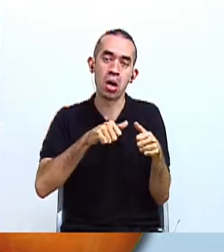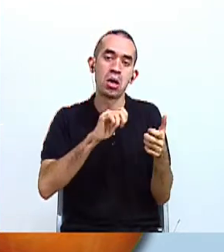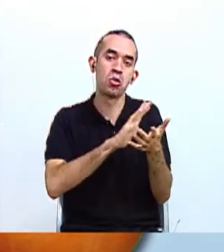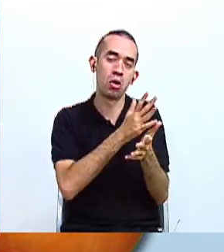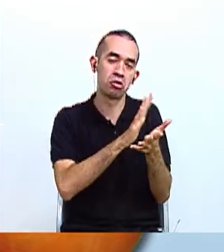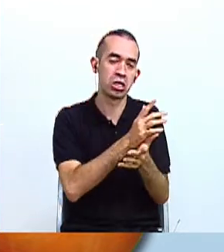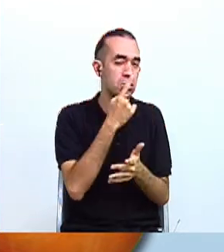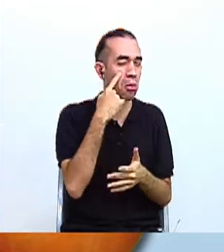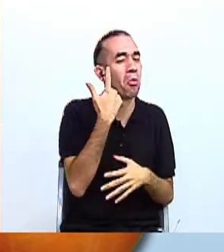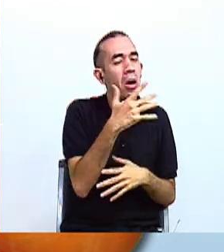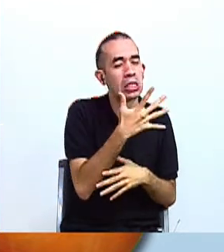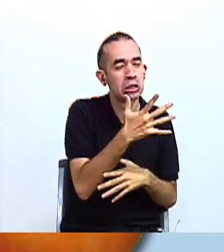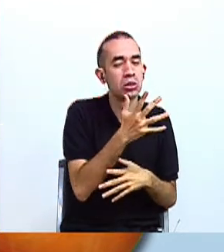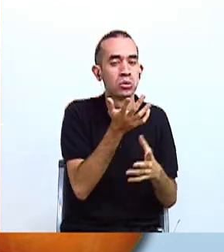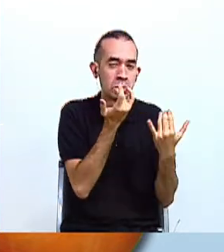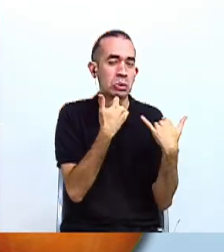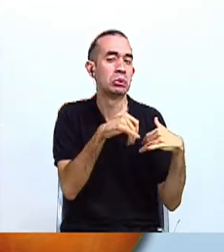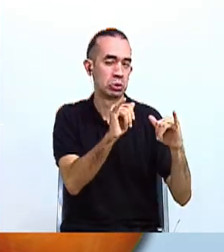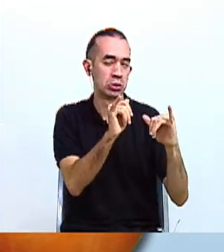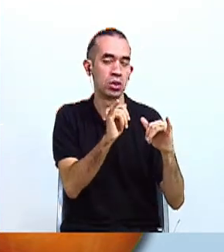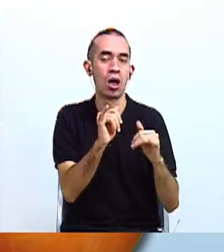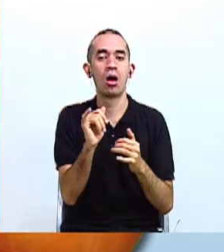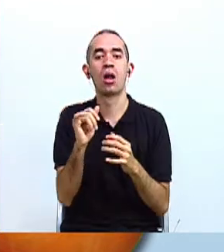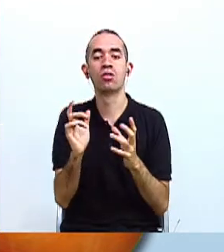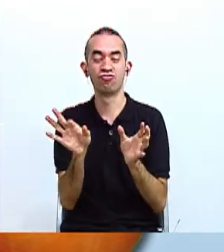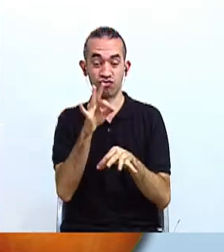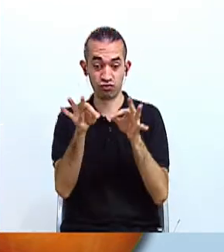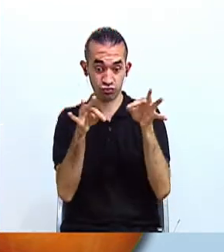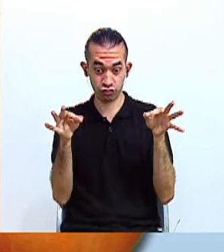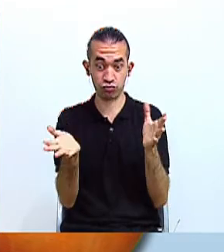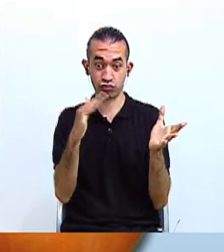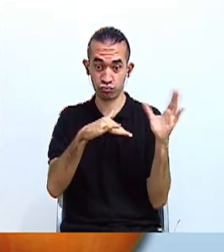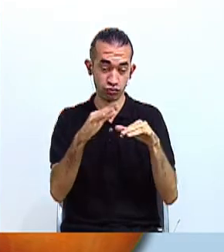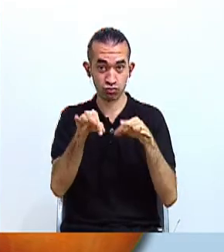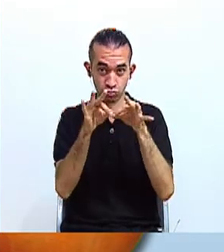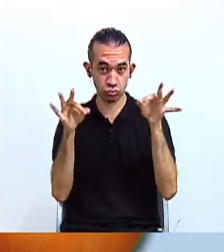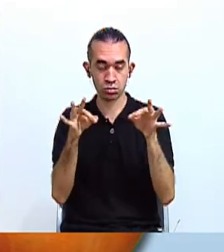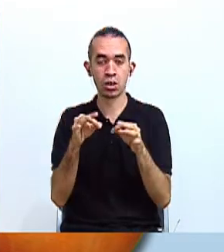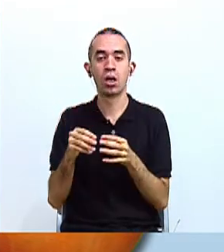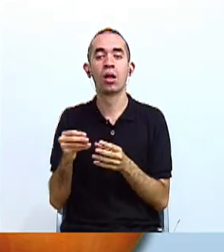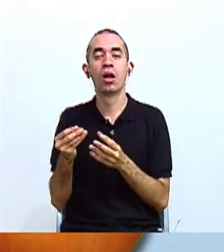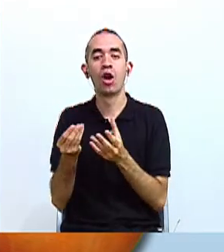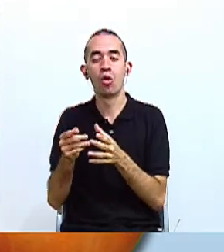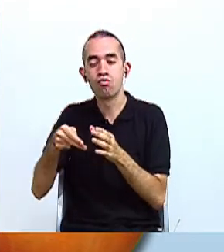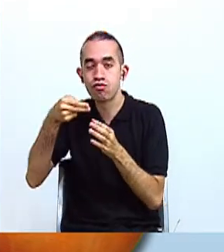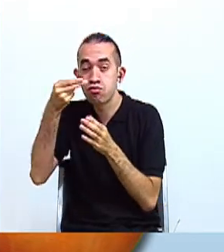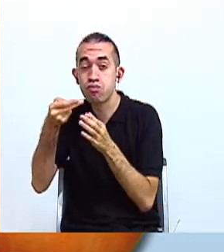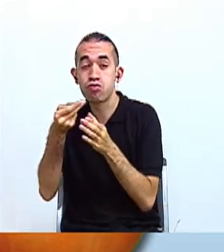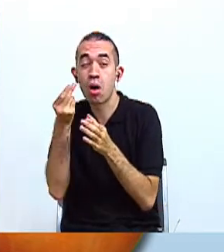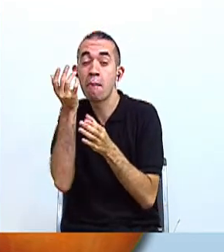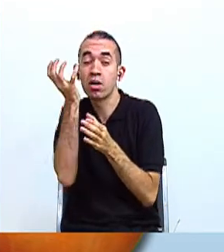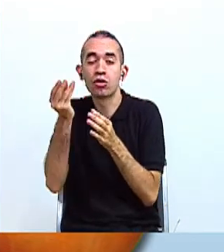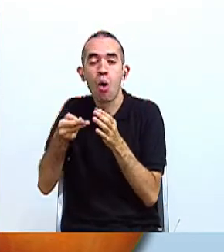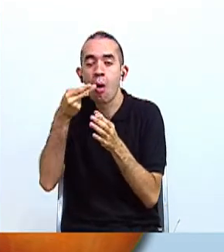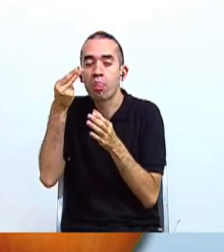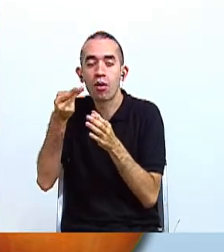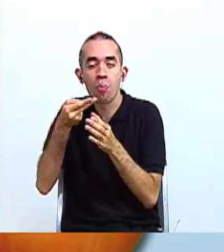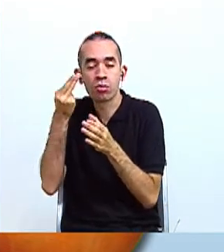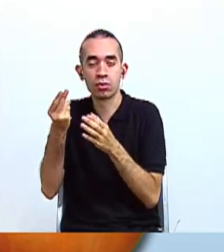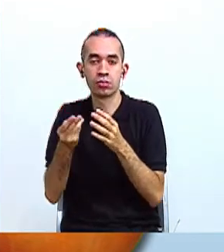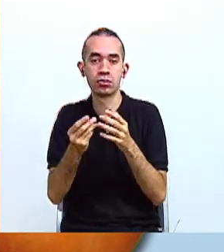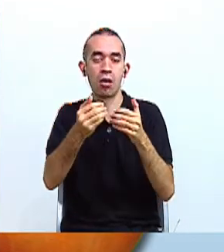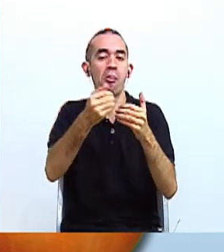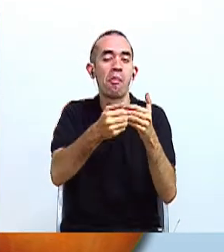tortillas, que consumimos hoy en día, a los tamales, atoles y ciertos panes. Hay que destacar también